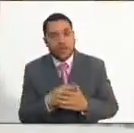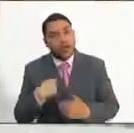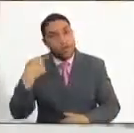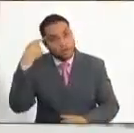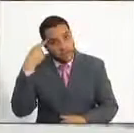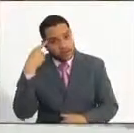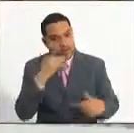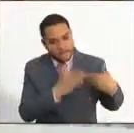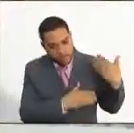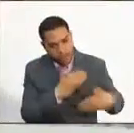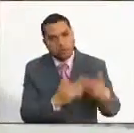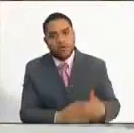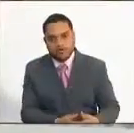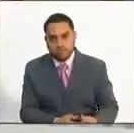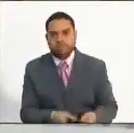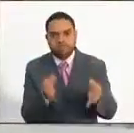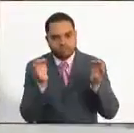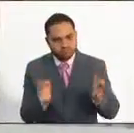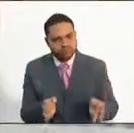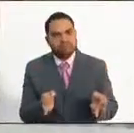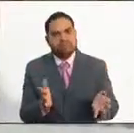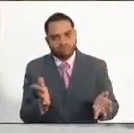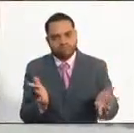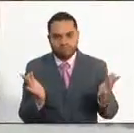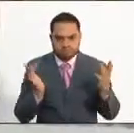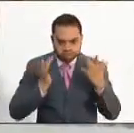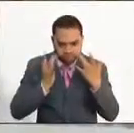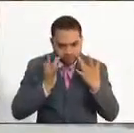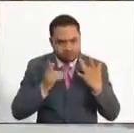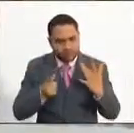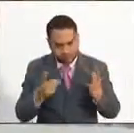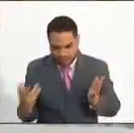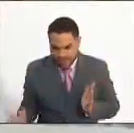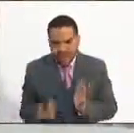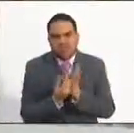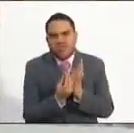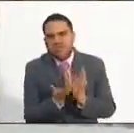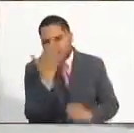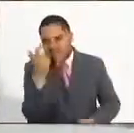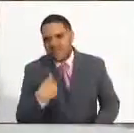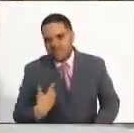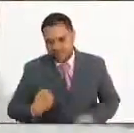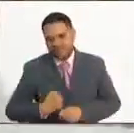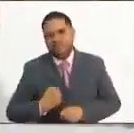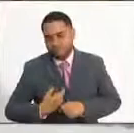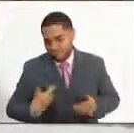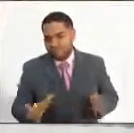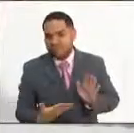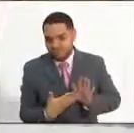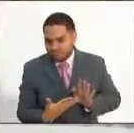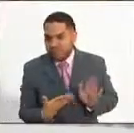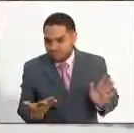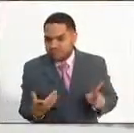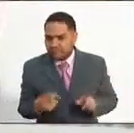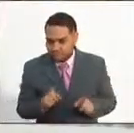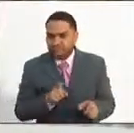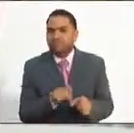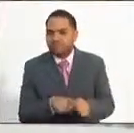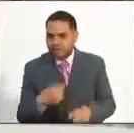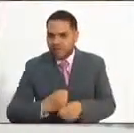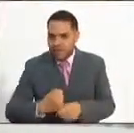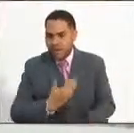Considero que son procesos que se llevan con total transparencia. Producto o resultado de eso es que hoy yo hago parte de la Presidencia de la República,